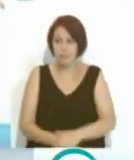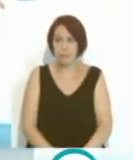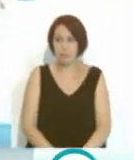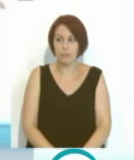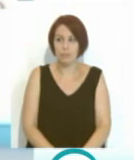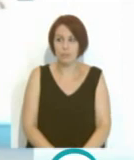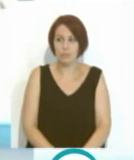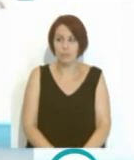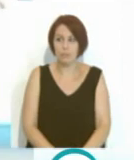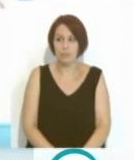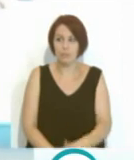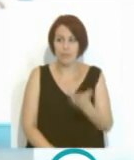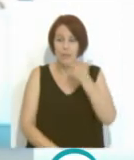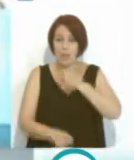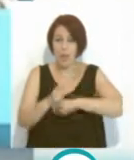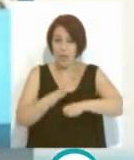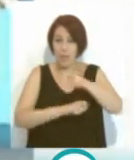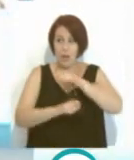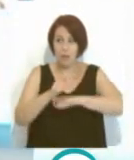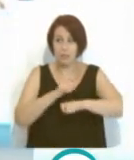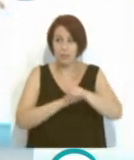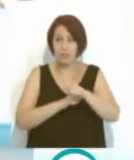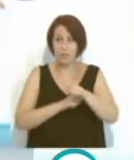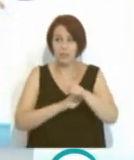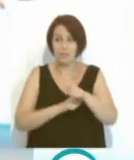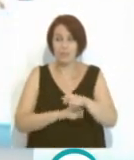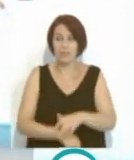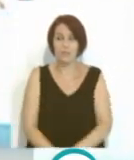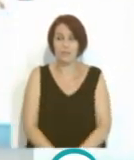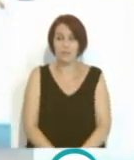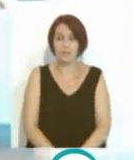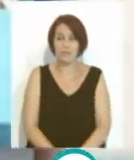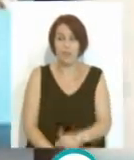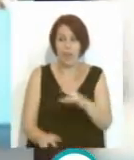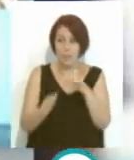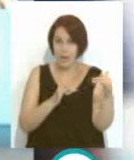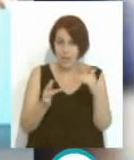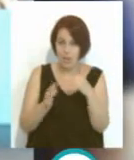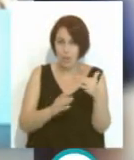En la chica En En el partido